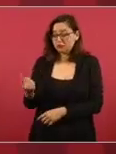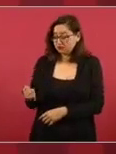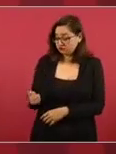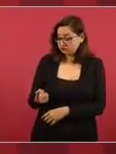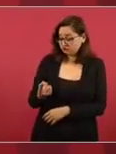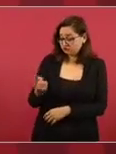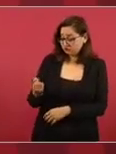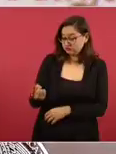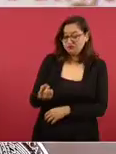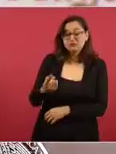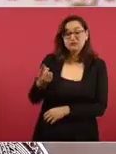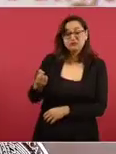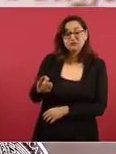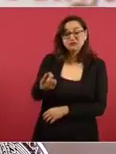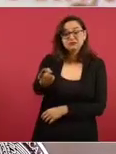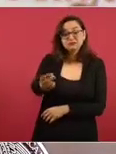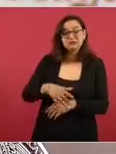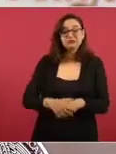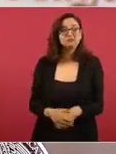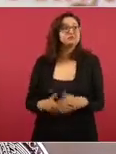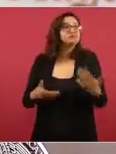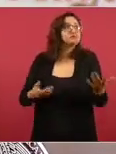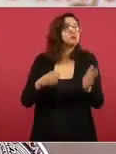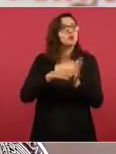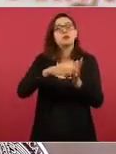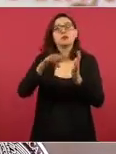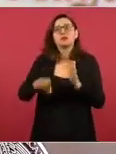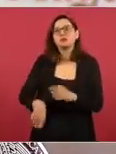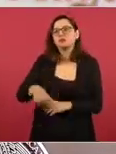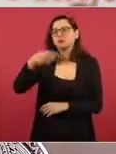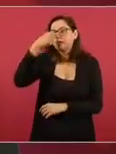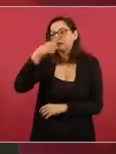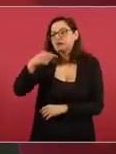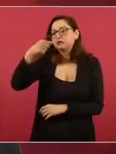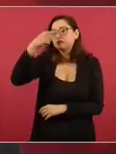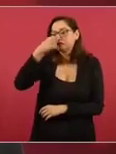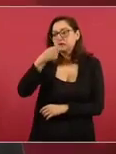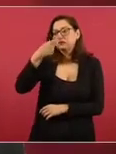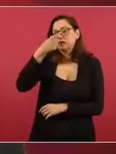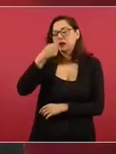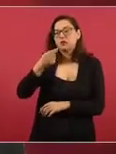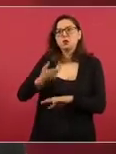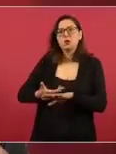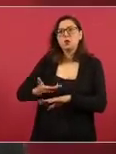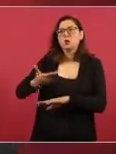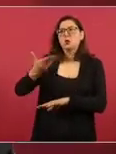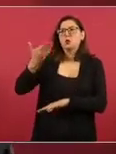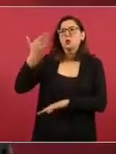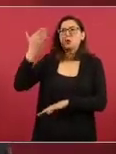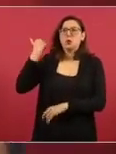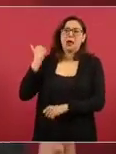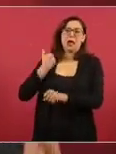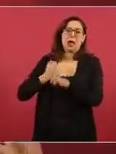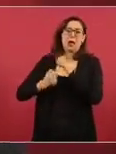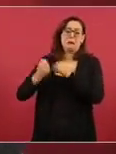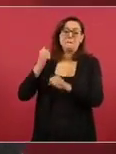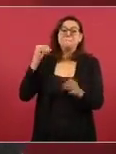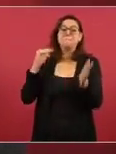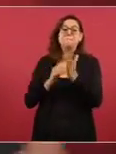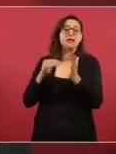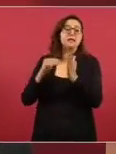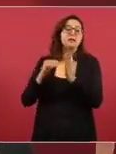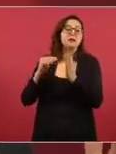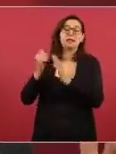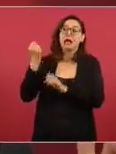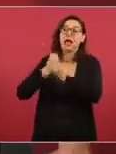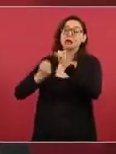enfermedad que surgió hace milenios como una enfermedad emergente seguramente, pero después queda ya en